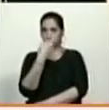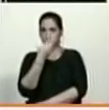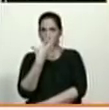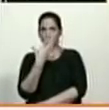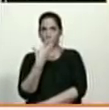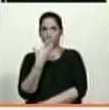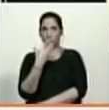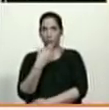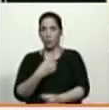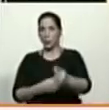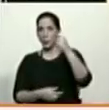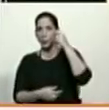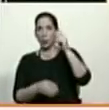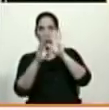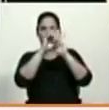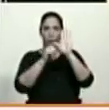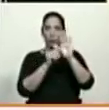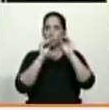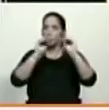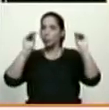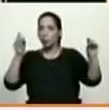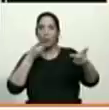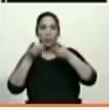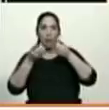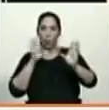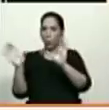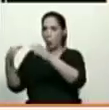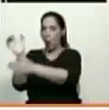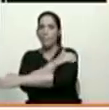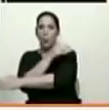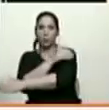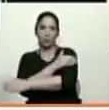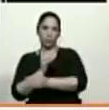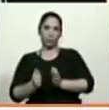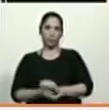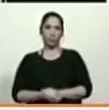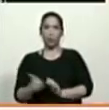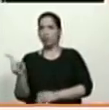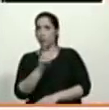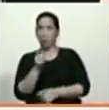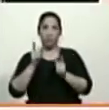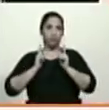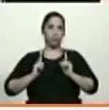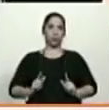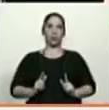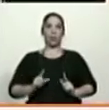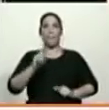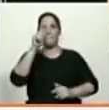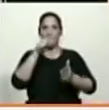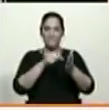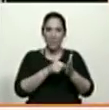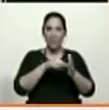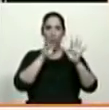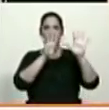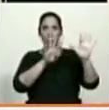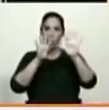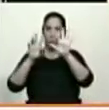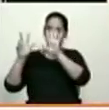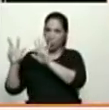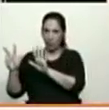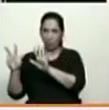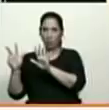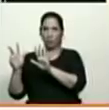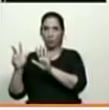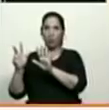sacar la Constitución y llamar al diálogo a estos sectores opositores que no han descansado desde 1998 en la